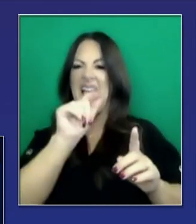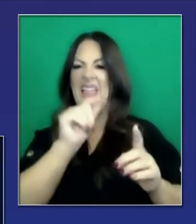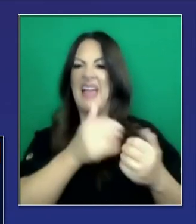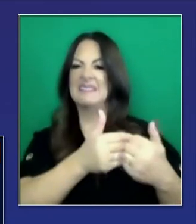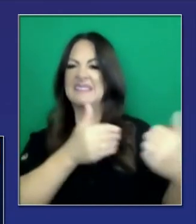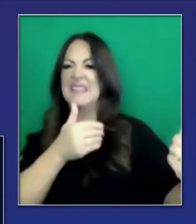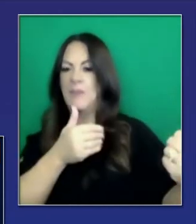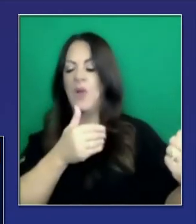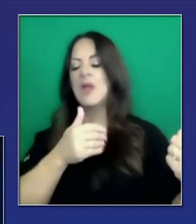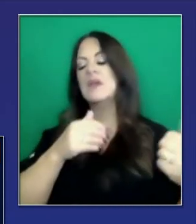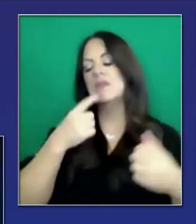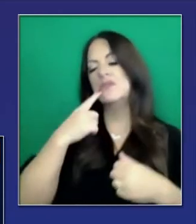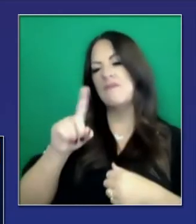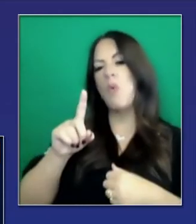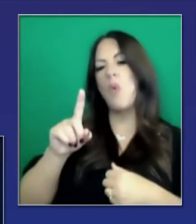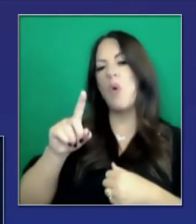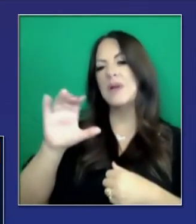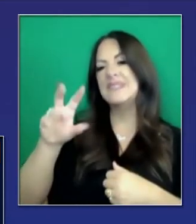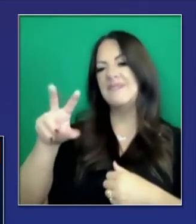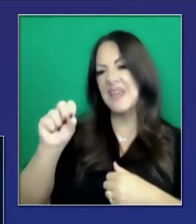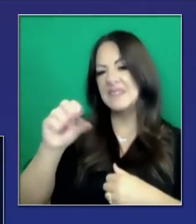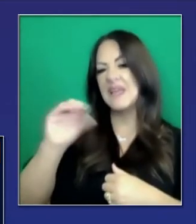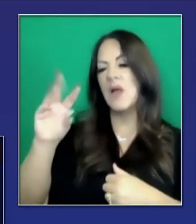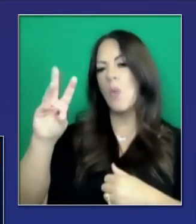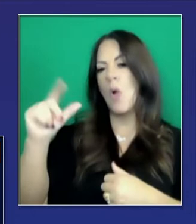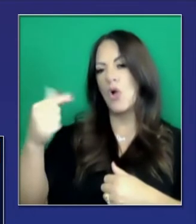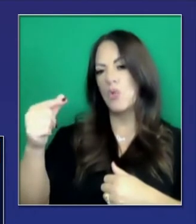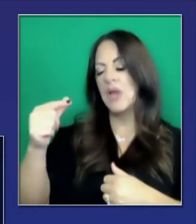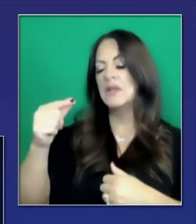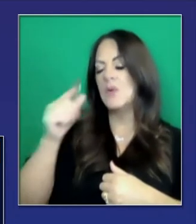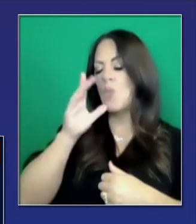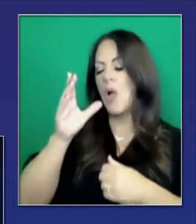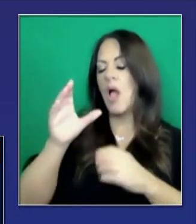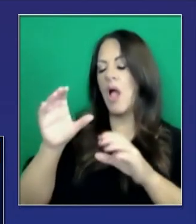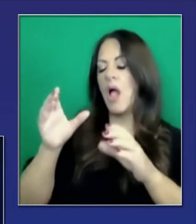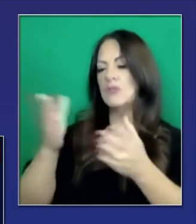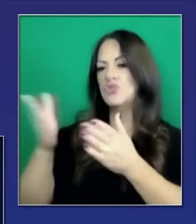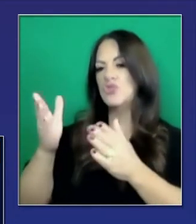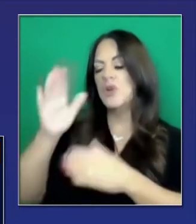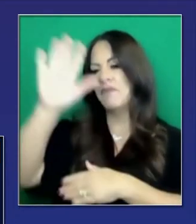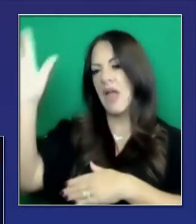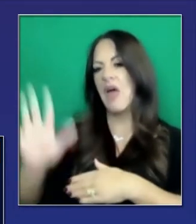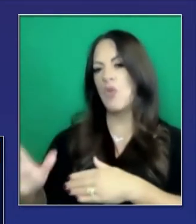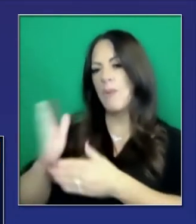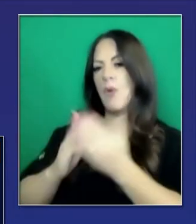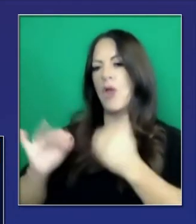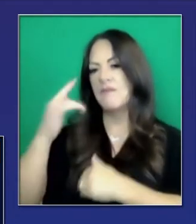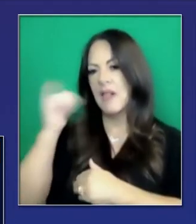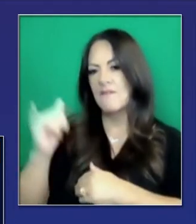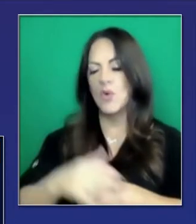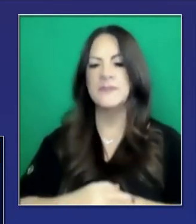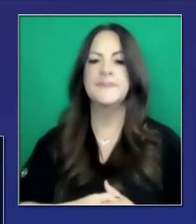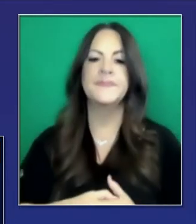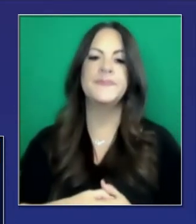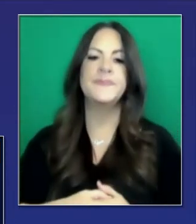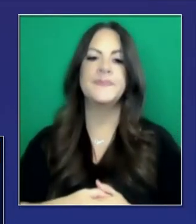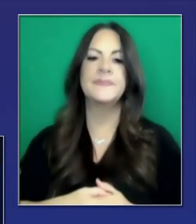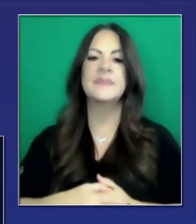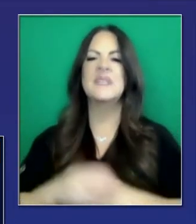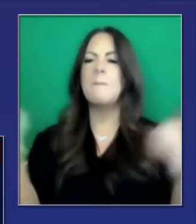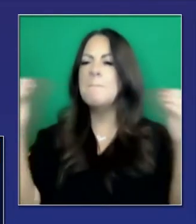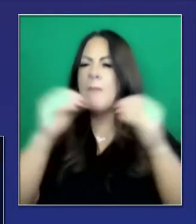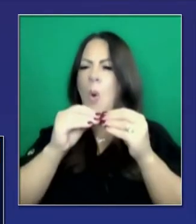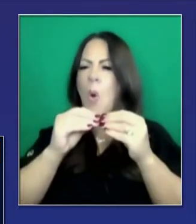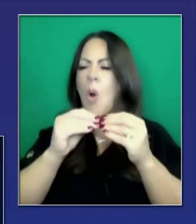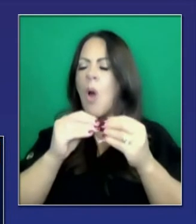del Condado de Los Ángeles, con la excepción de Long Beach y de Pasadena. Es para darles un poco más ahora del